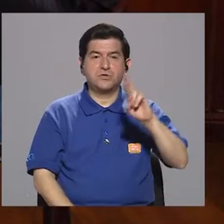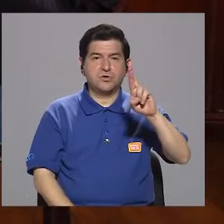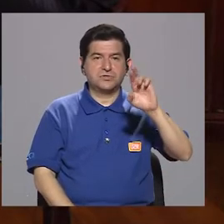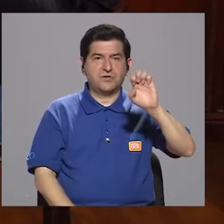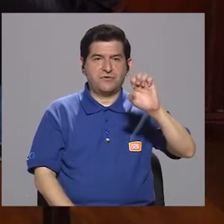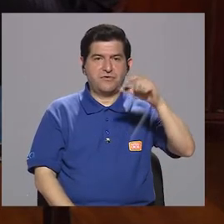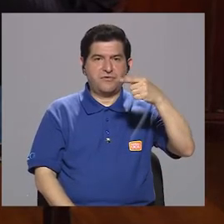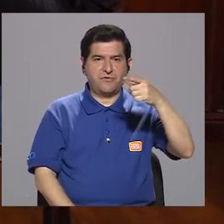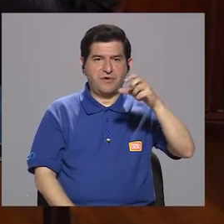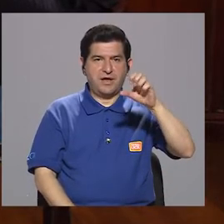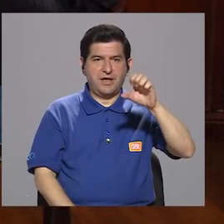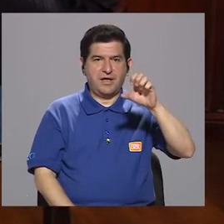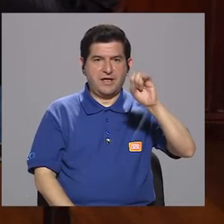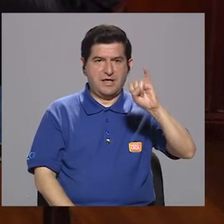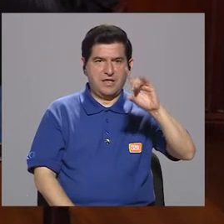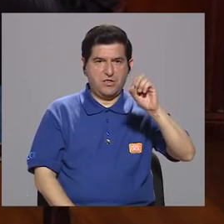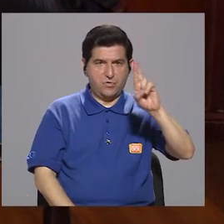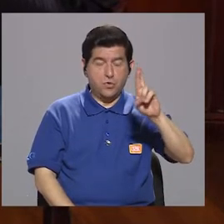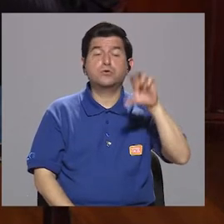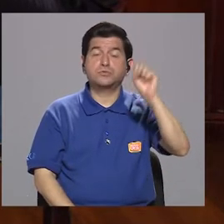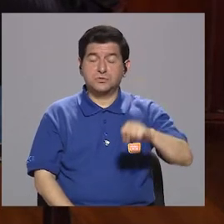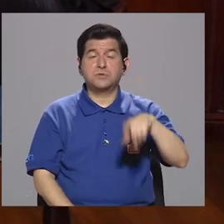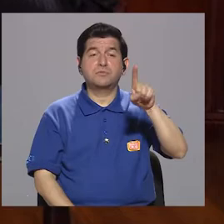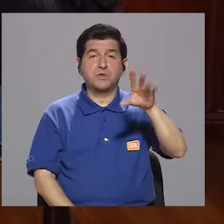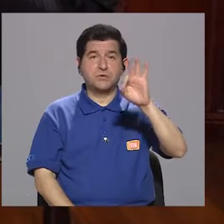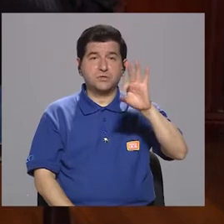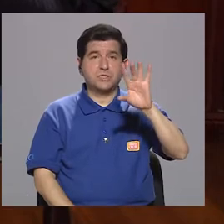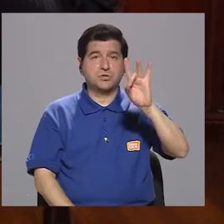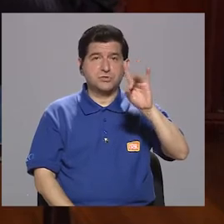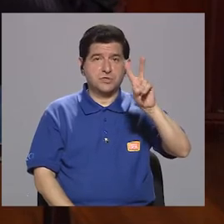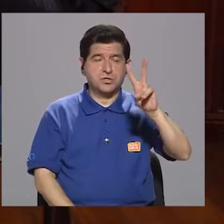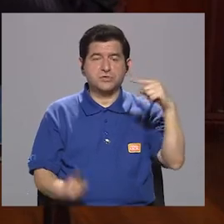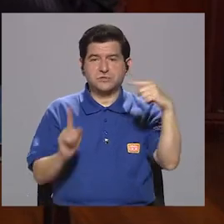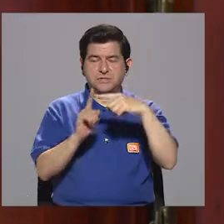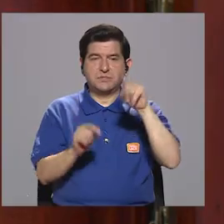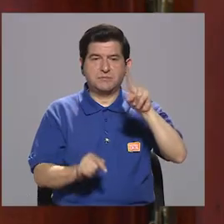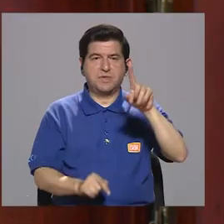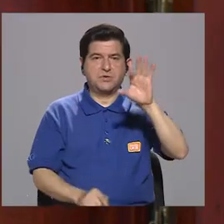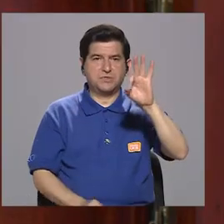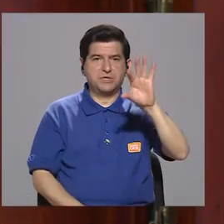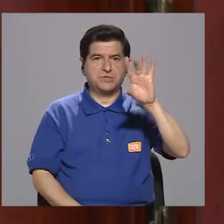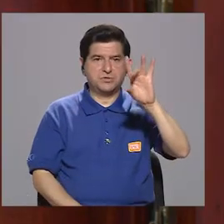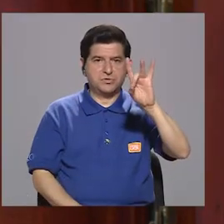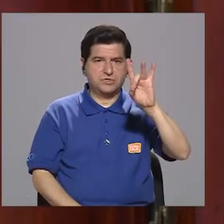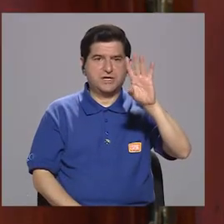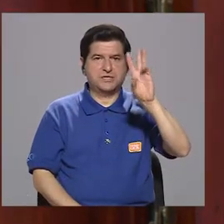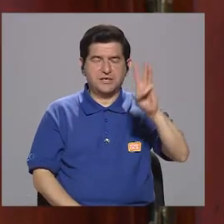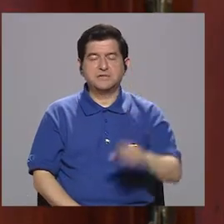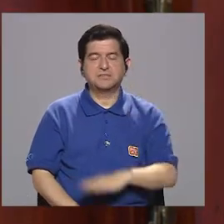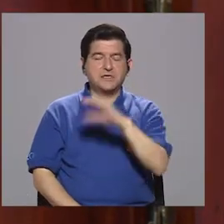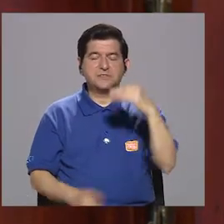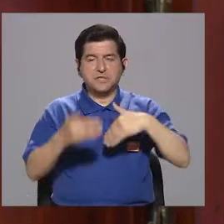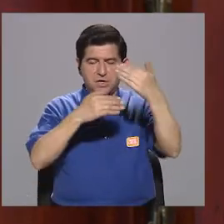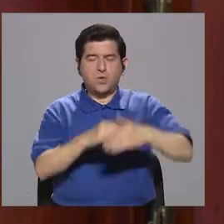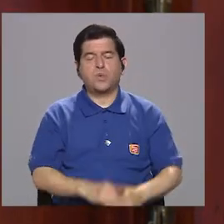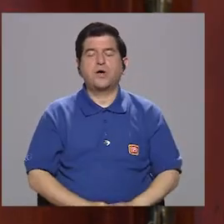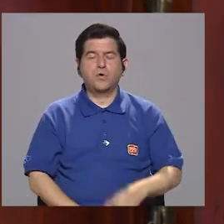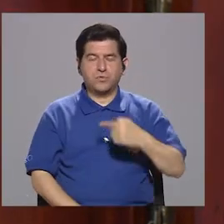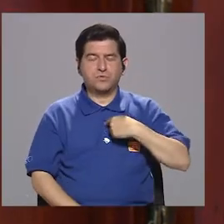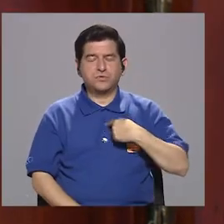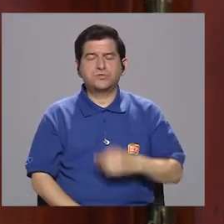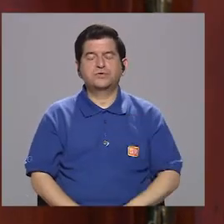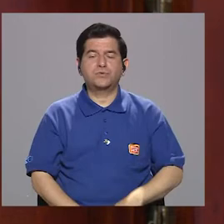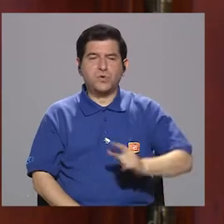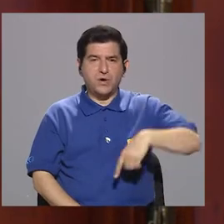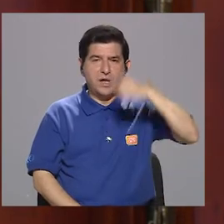86 y luego ejecutivo municipal del 91 al 98. En ese